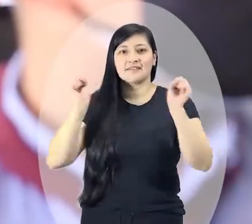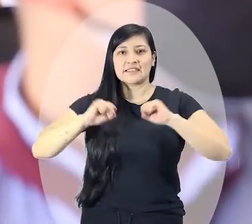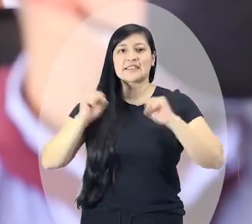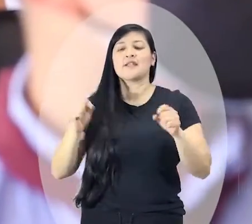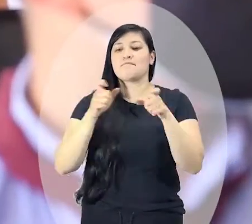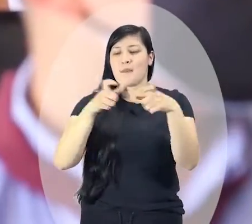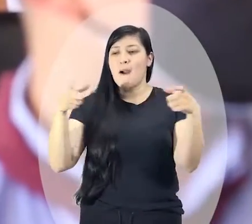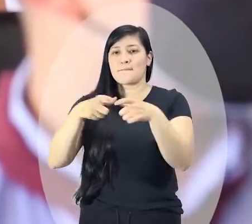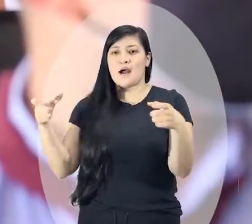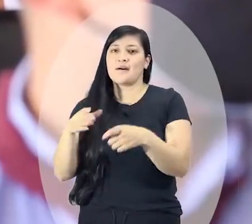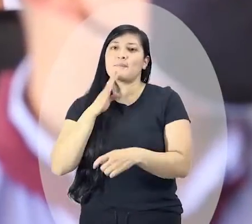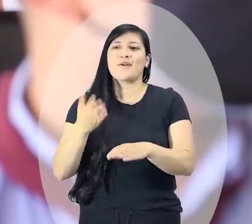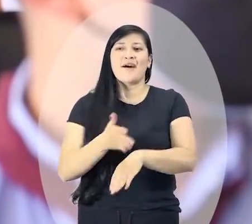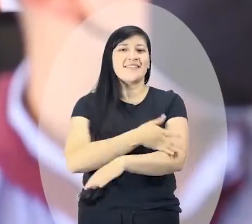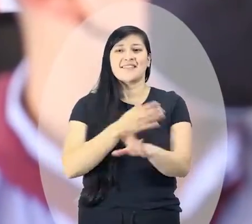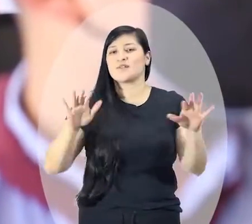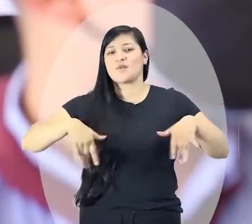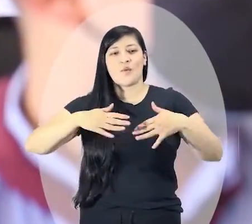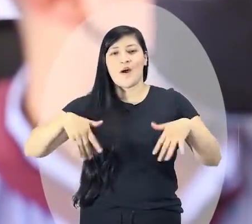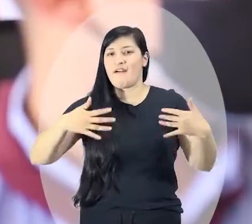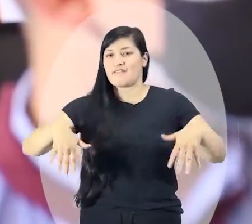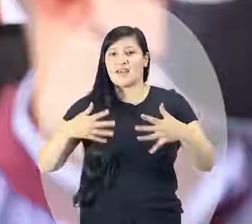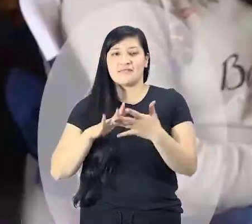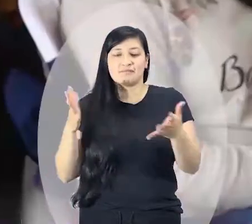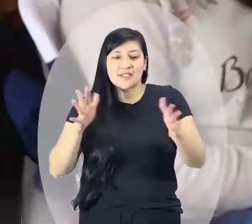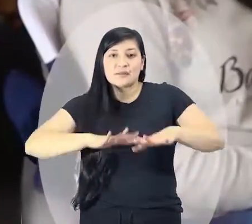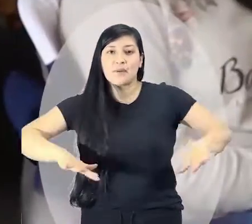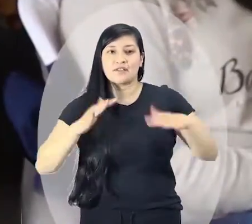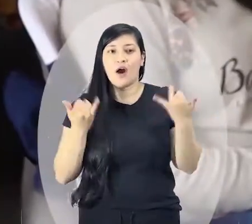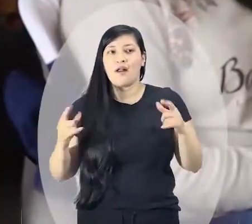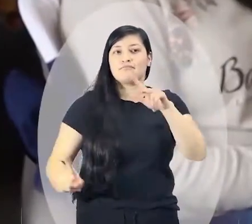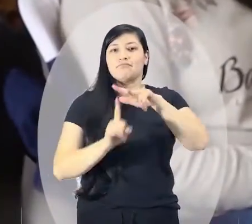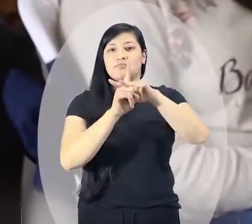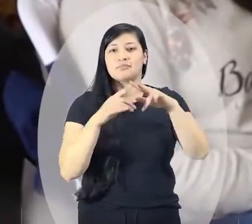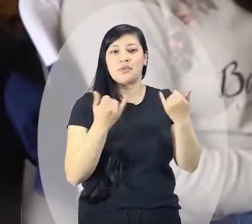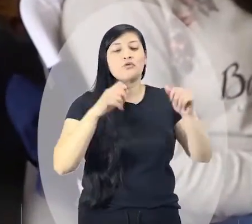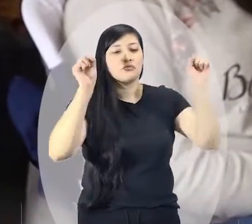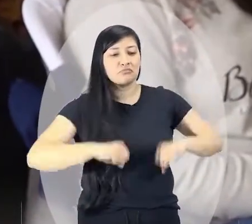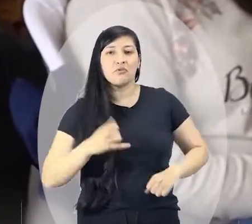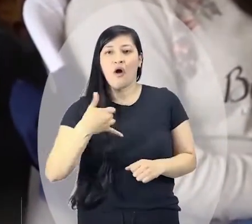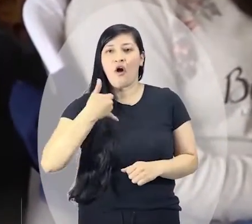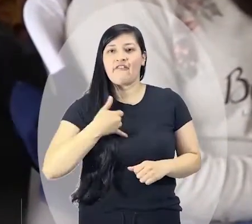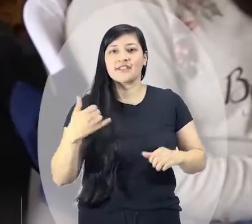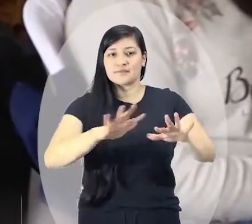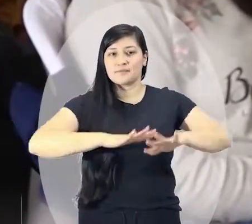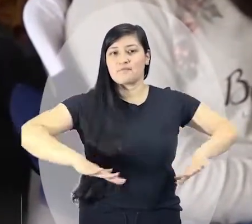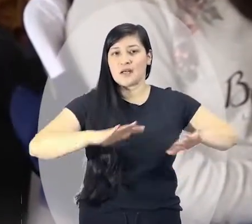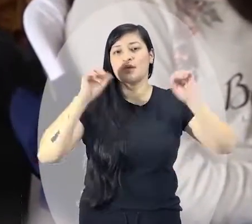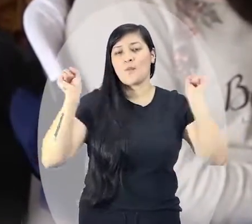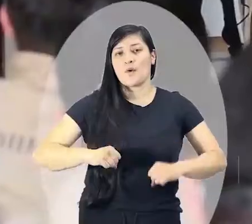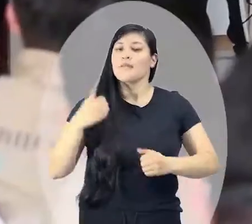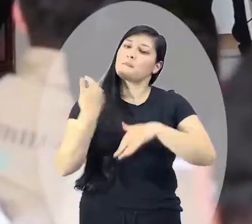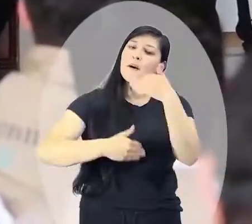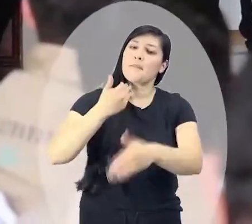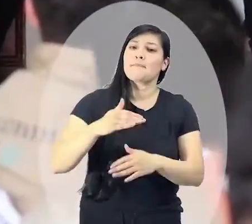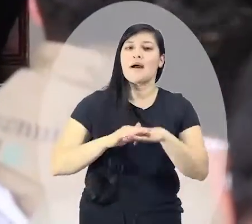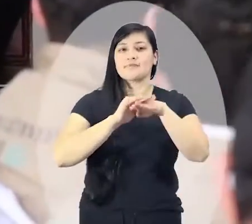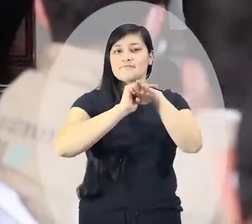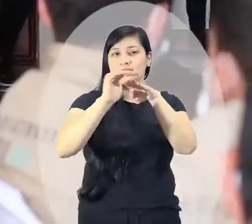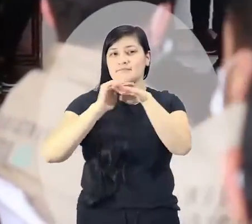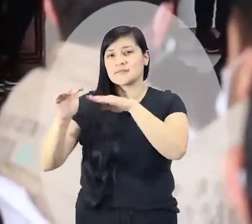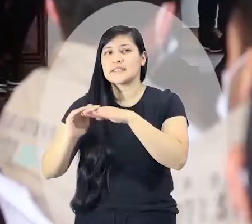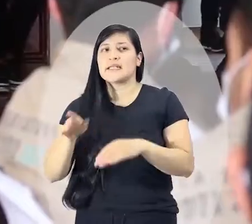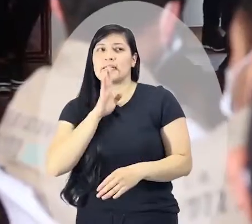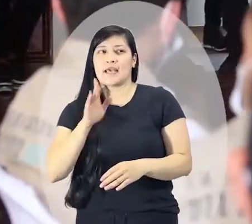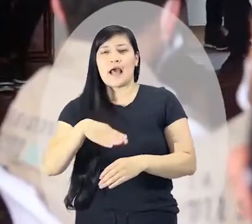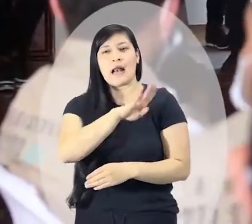social se dio es porque no había espacios. Y creo que ya se dieron cuenta que este es el espacio. Al contrario, no solo seguir invitando a los partidos,